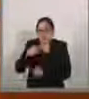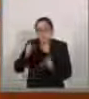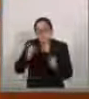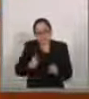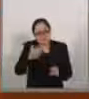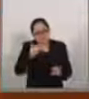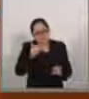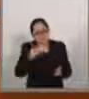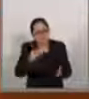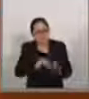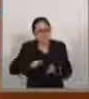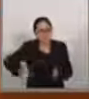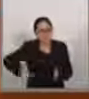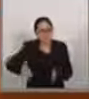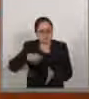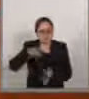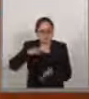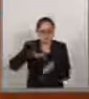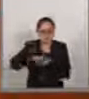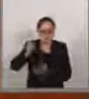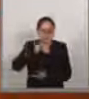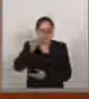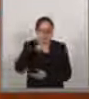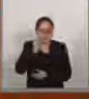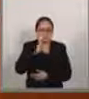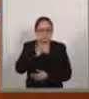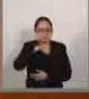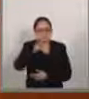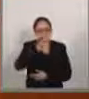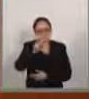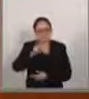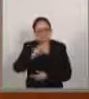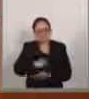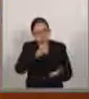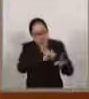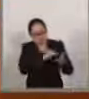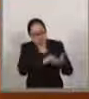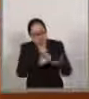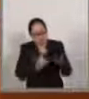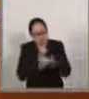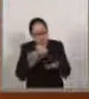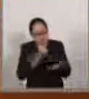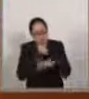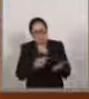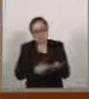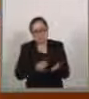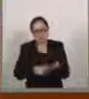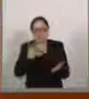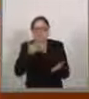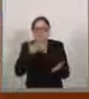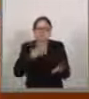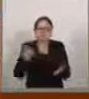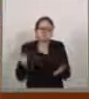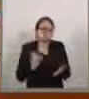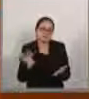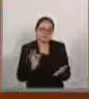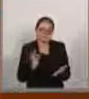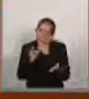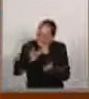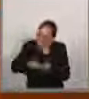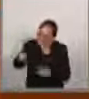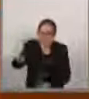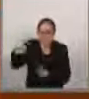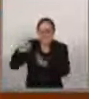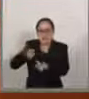apuntó aquí la senadora Garza. Sigue siendo un dictamen menor respecto de los retos que tenemos